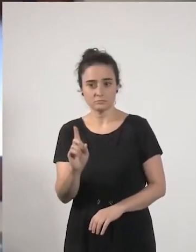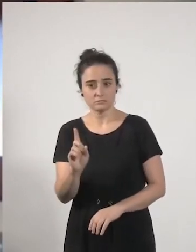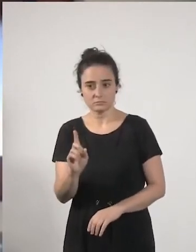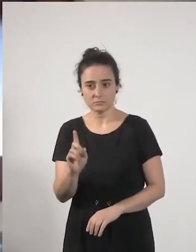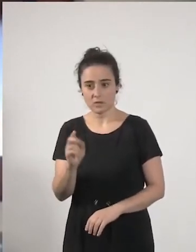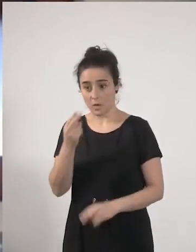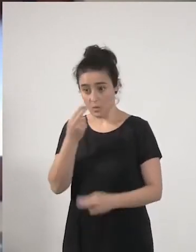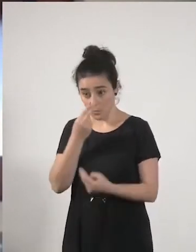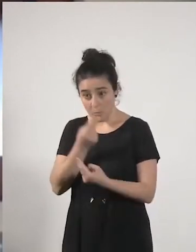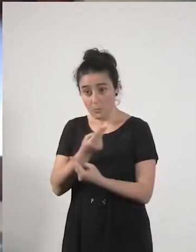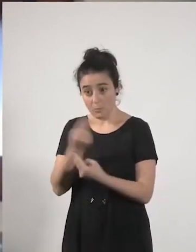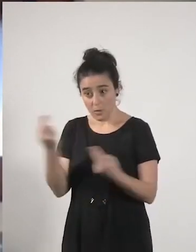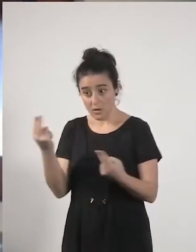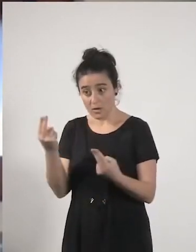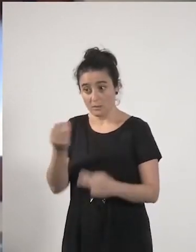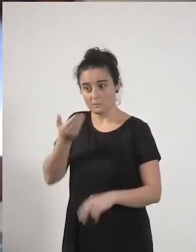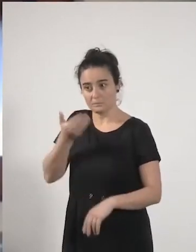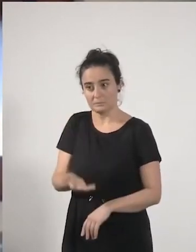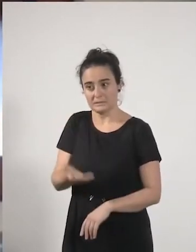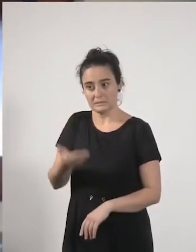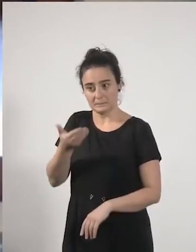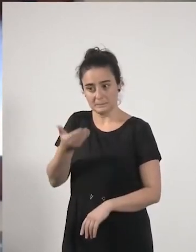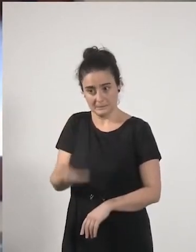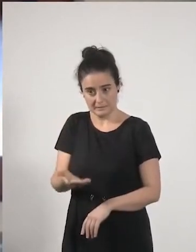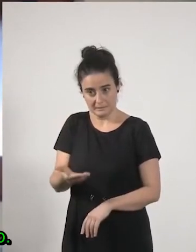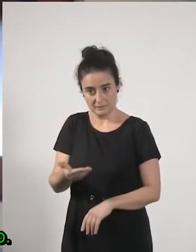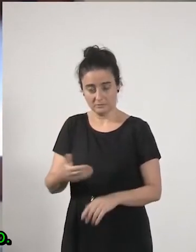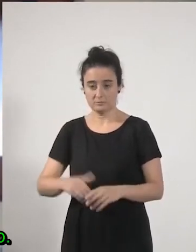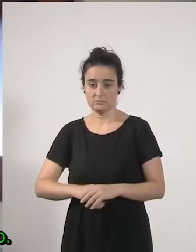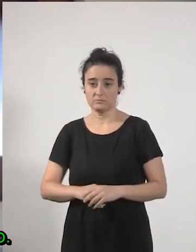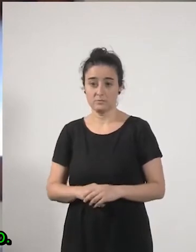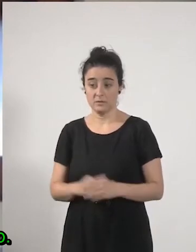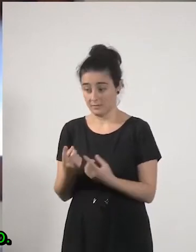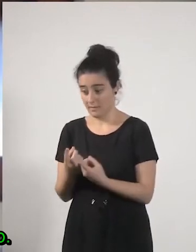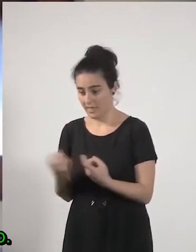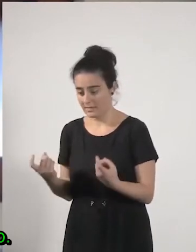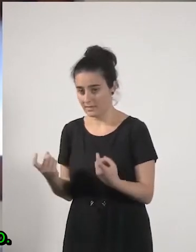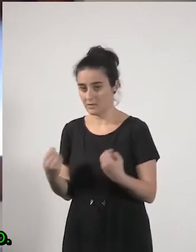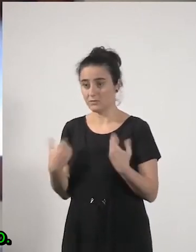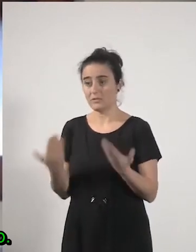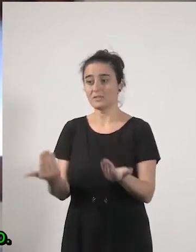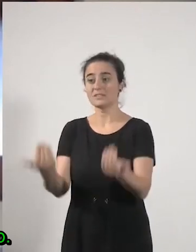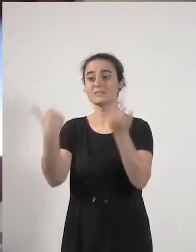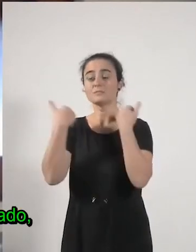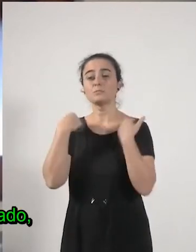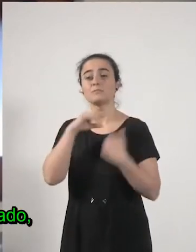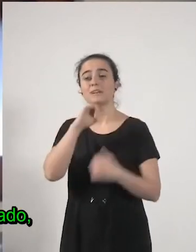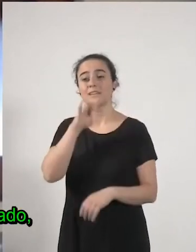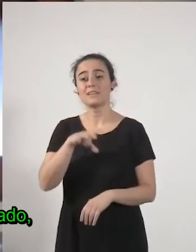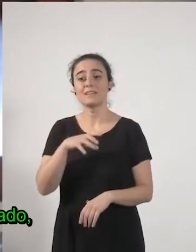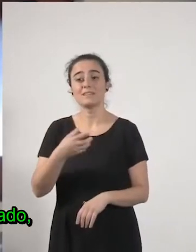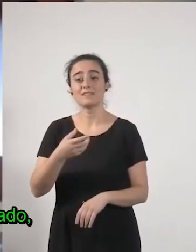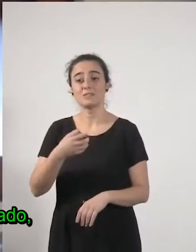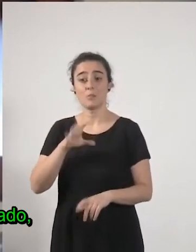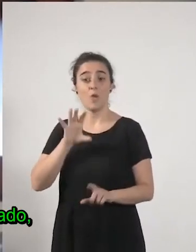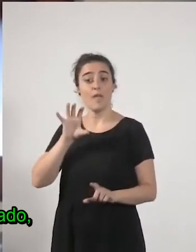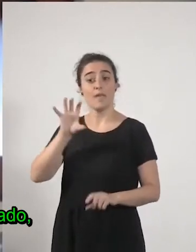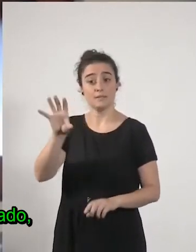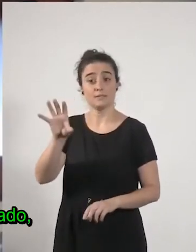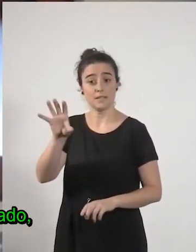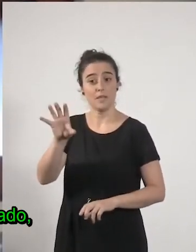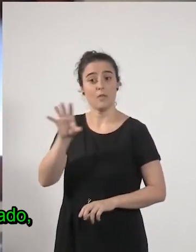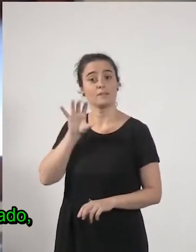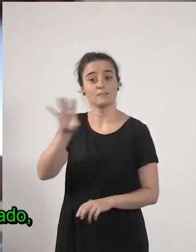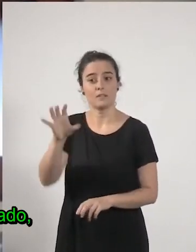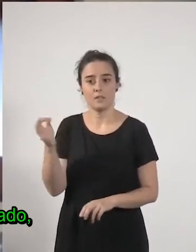necesario y y la responsabilidad es del estado o sea la responsabilidad es del estado